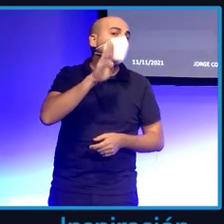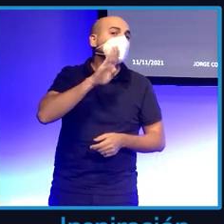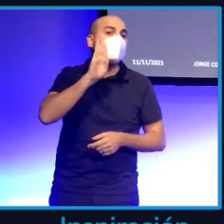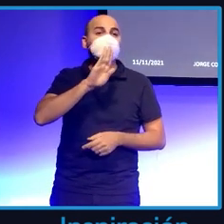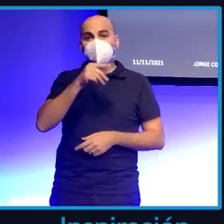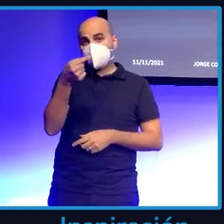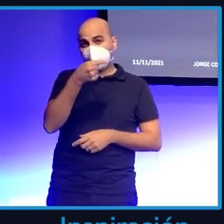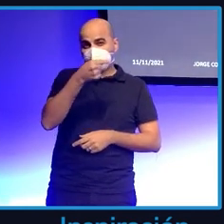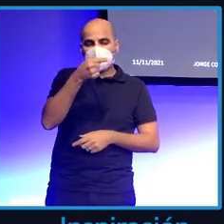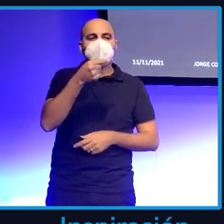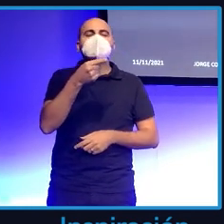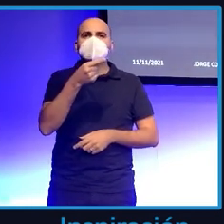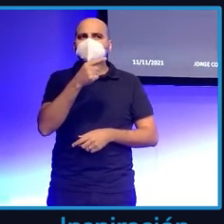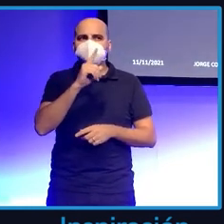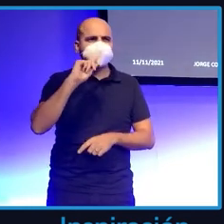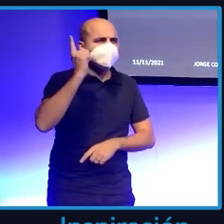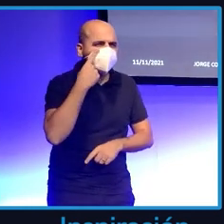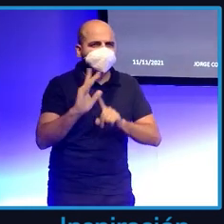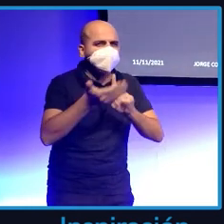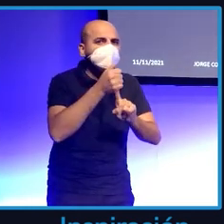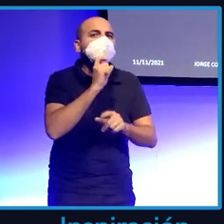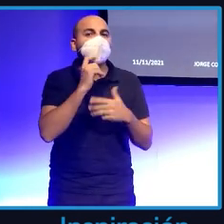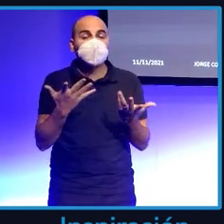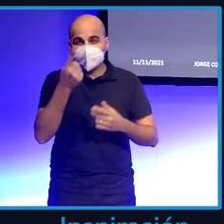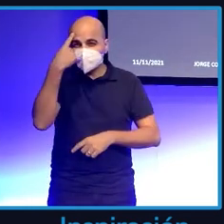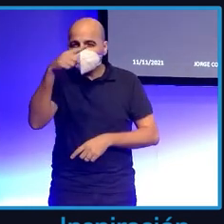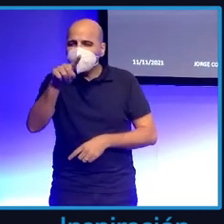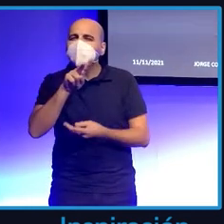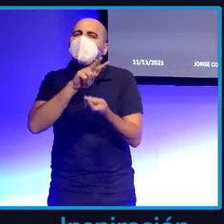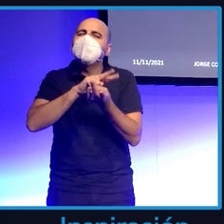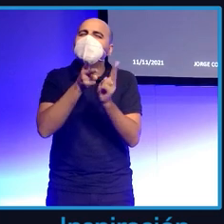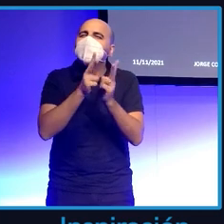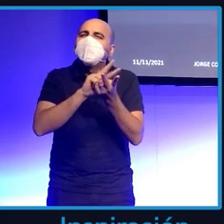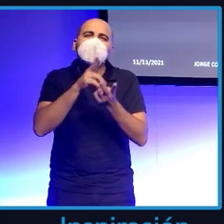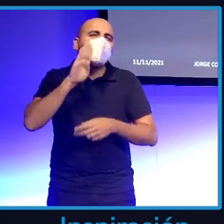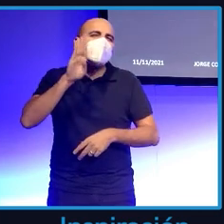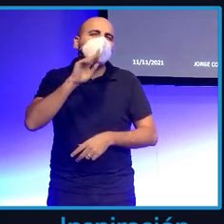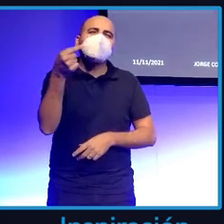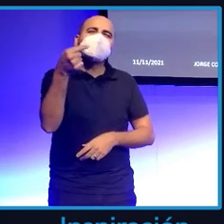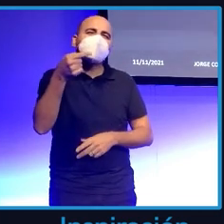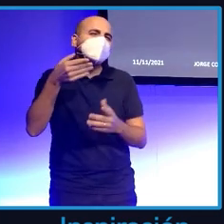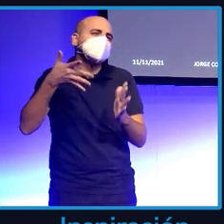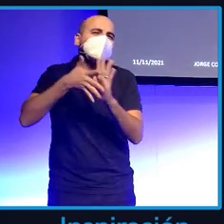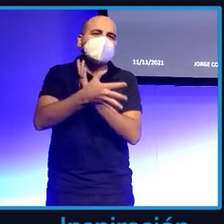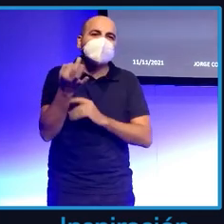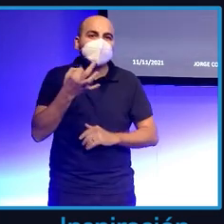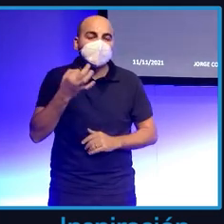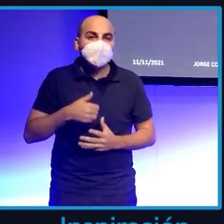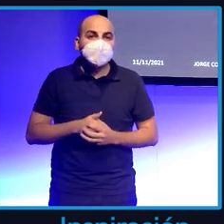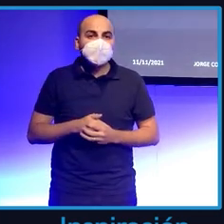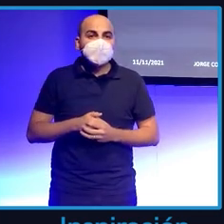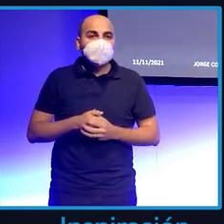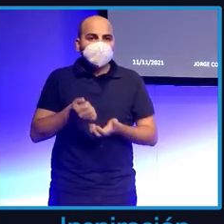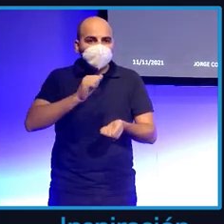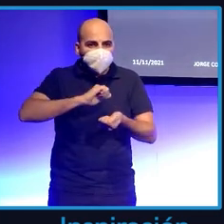facial se utiliza para muchísimas cosas. ¿Sabéis qué es el porno vengativo? El porno vengativo es cuando en